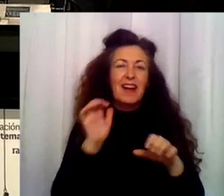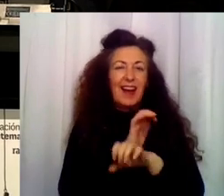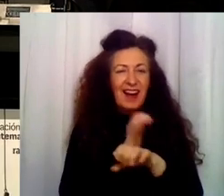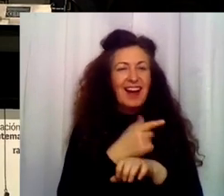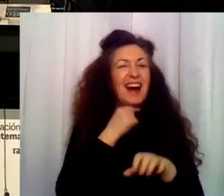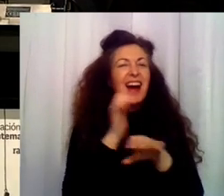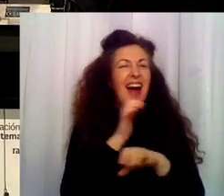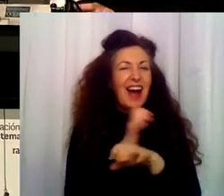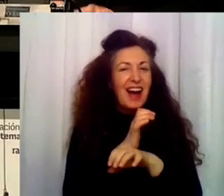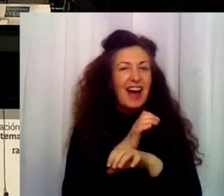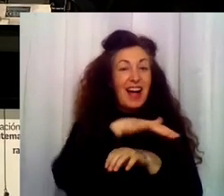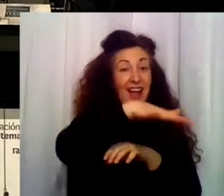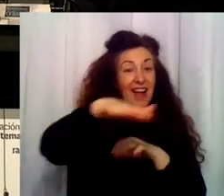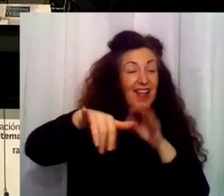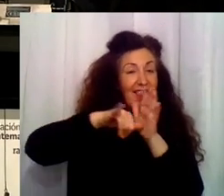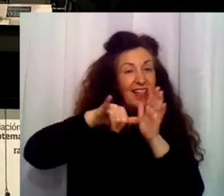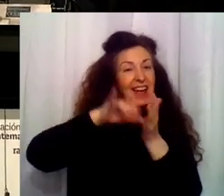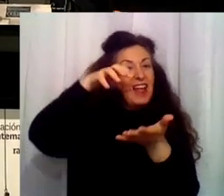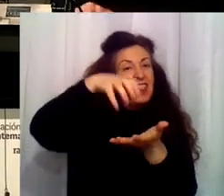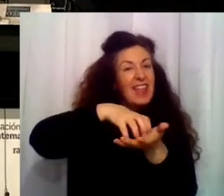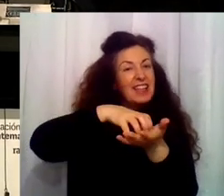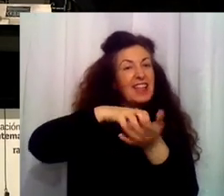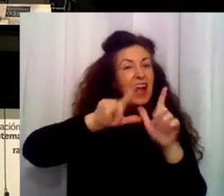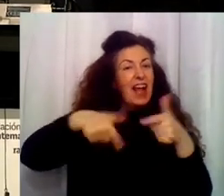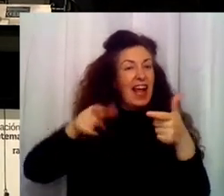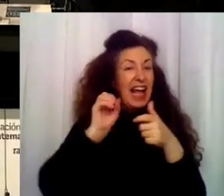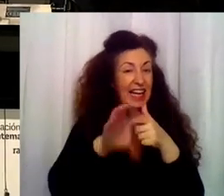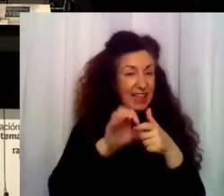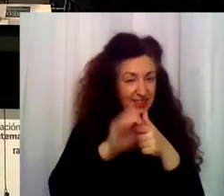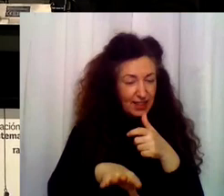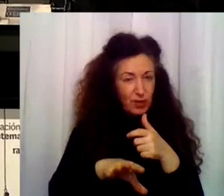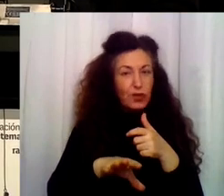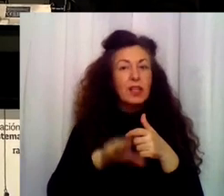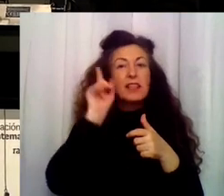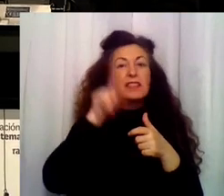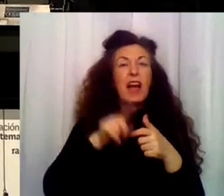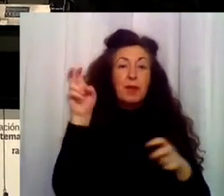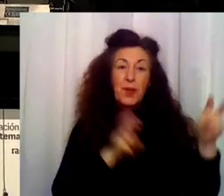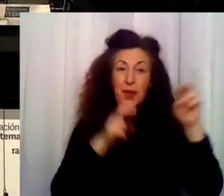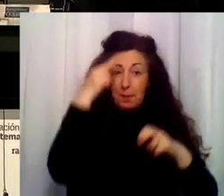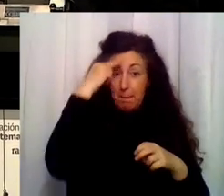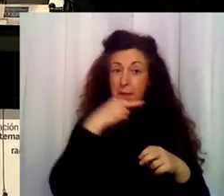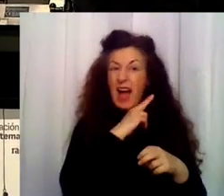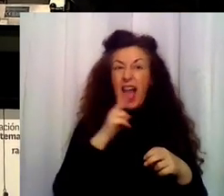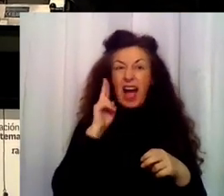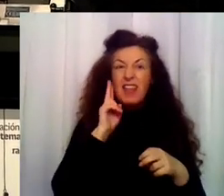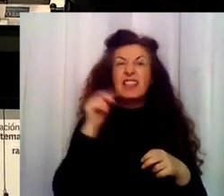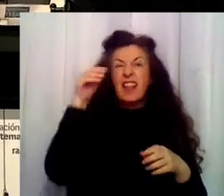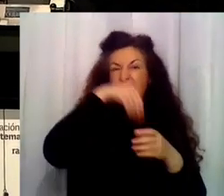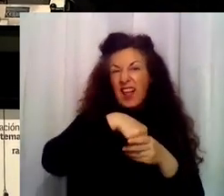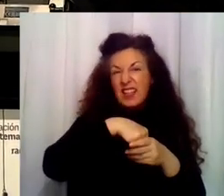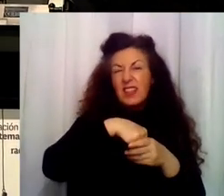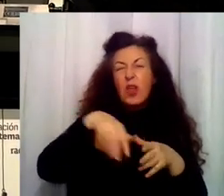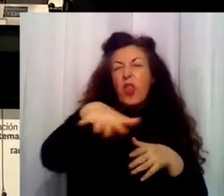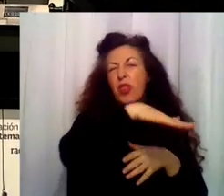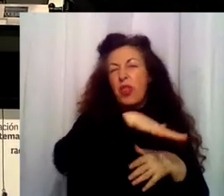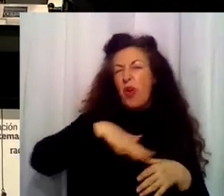de residuos y un centro de padres y madres residuales en mitad de